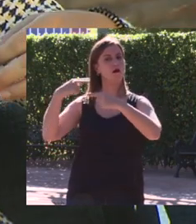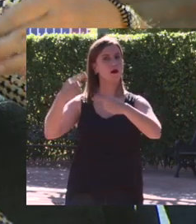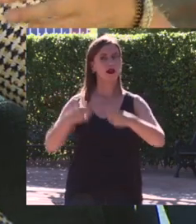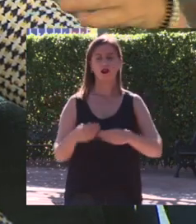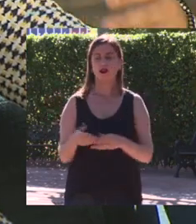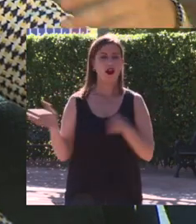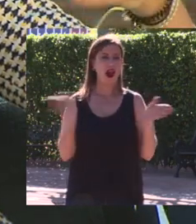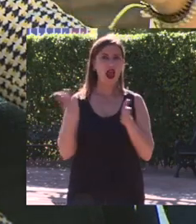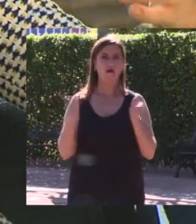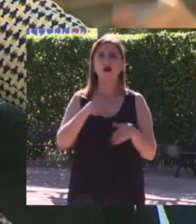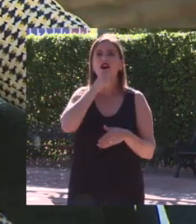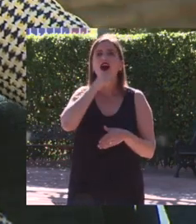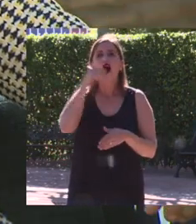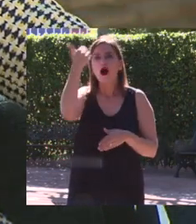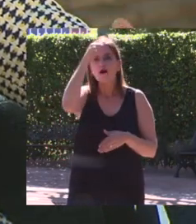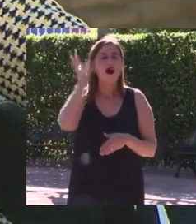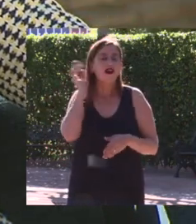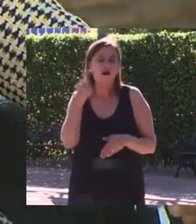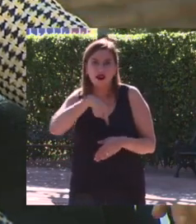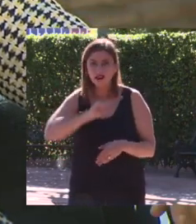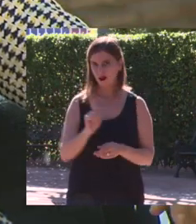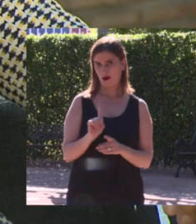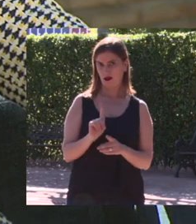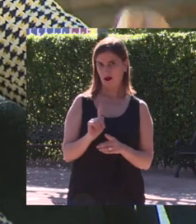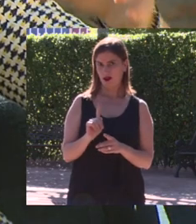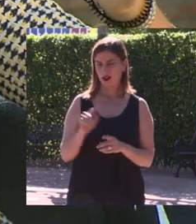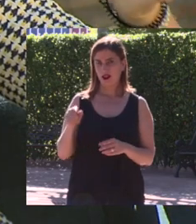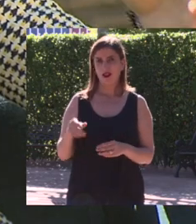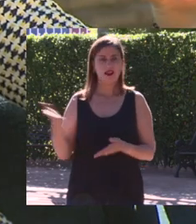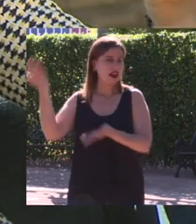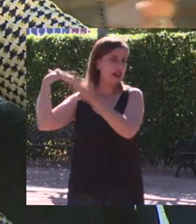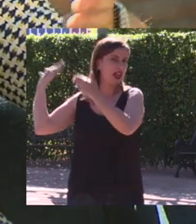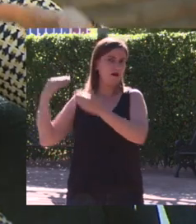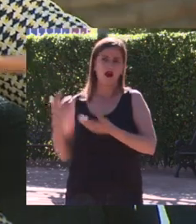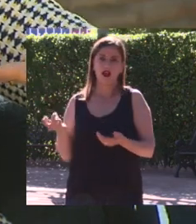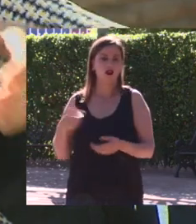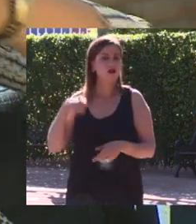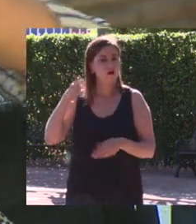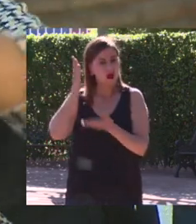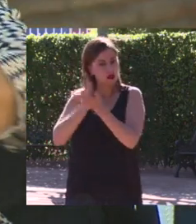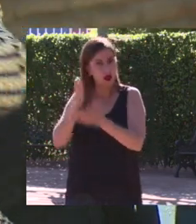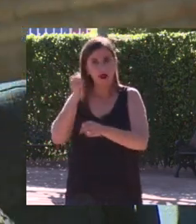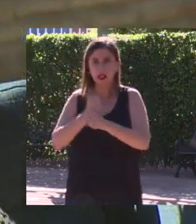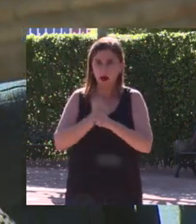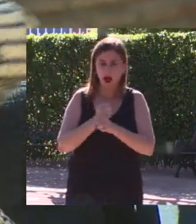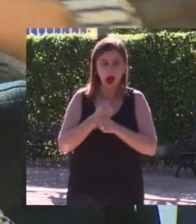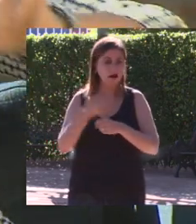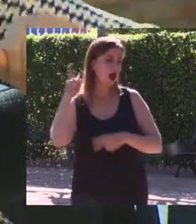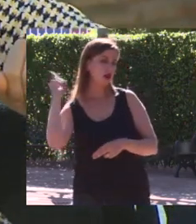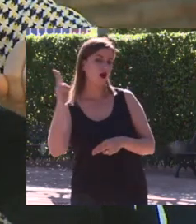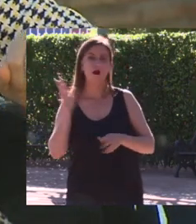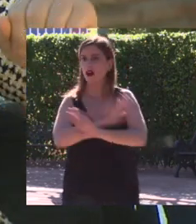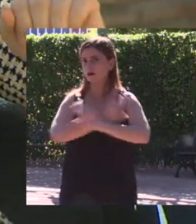de nuestros abuelos o tatarabuelos o bisabuelos ellos estudiaban algo trabajaban se jubilaban y